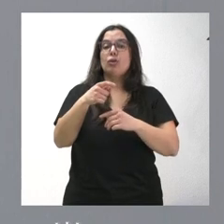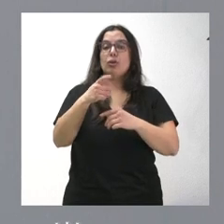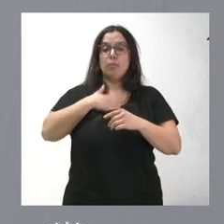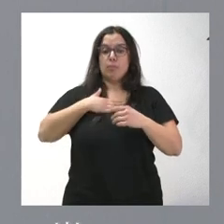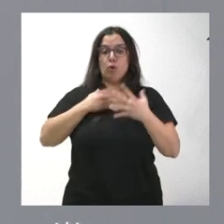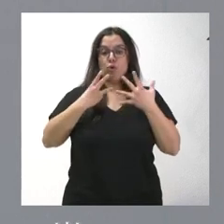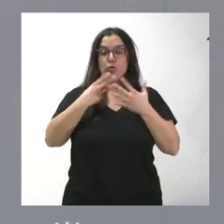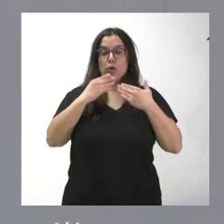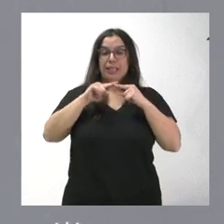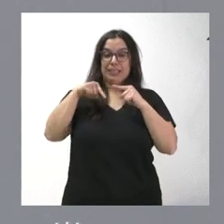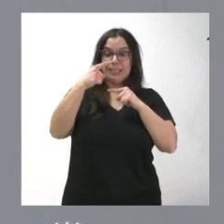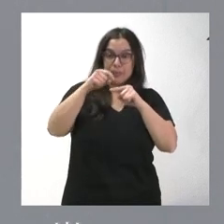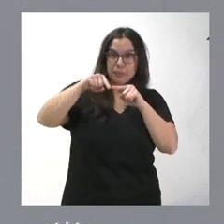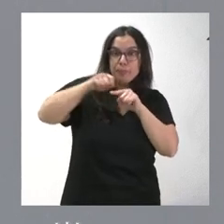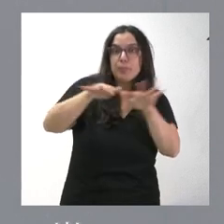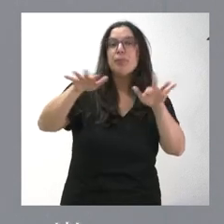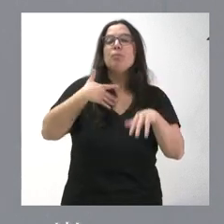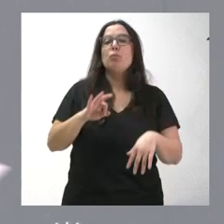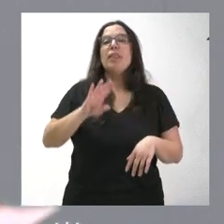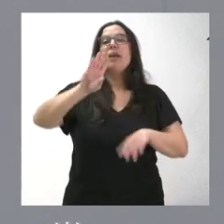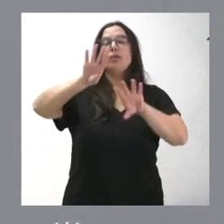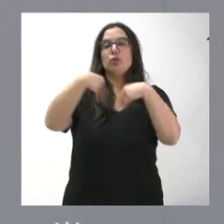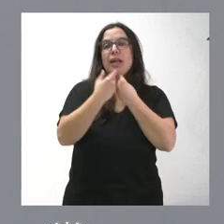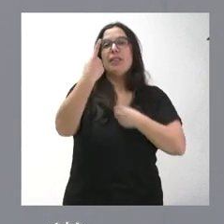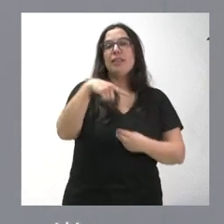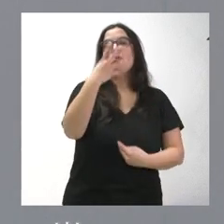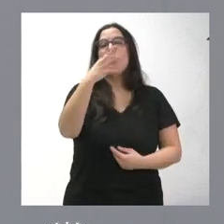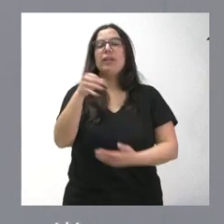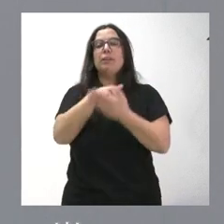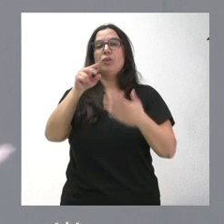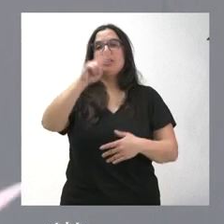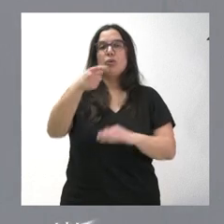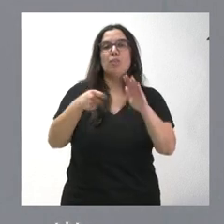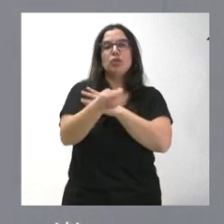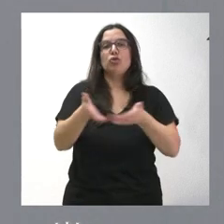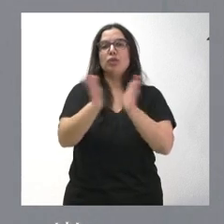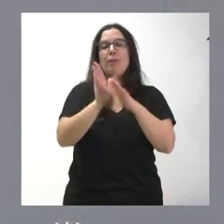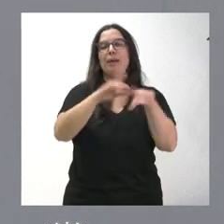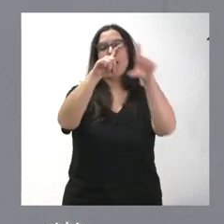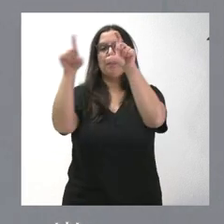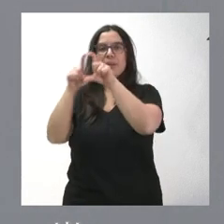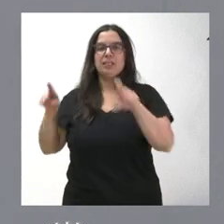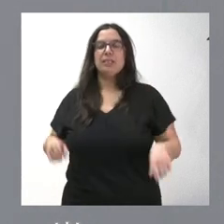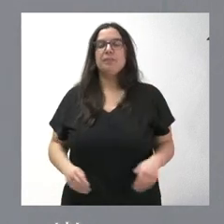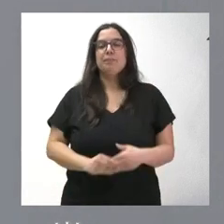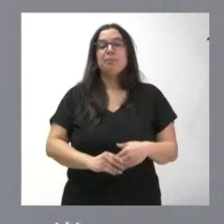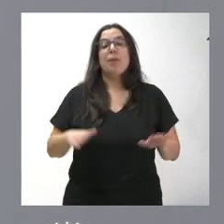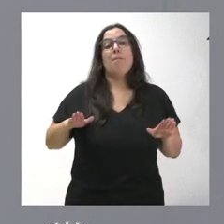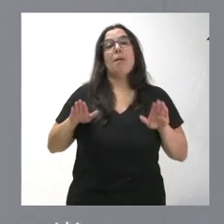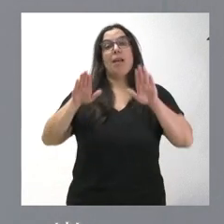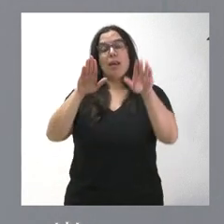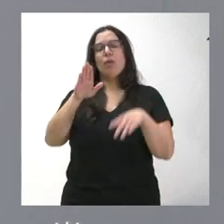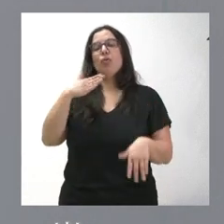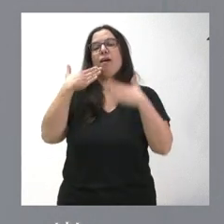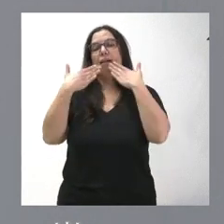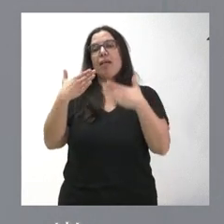a esta actuación serían unos 140 millones de euros de inversión empresarial. Paralelamente a esto y a través